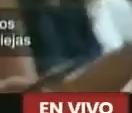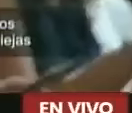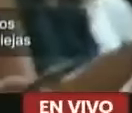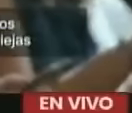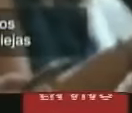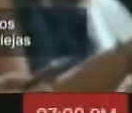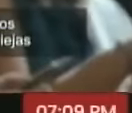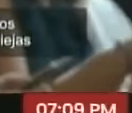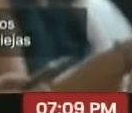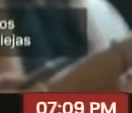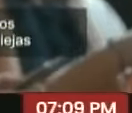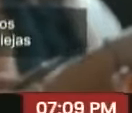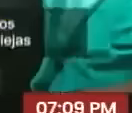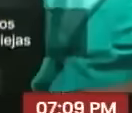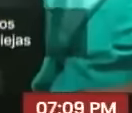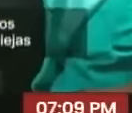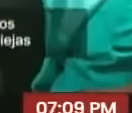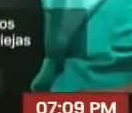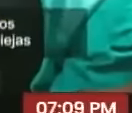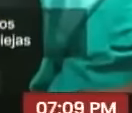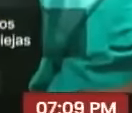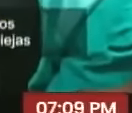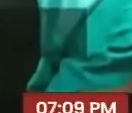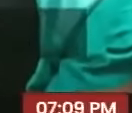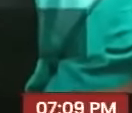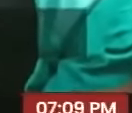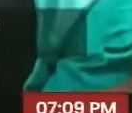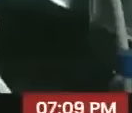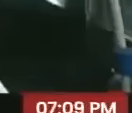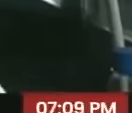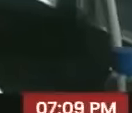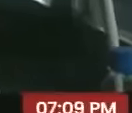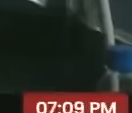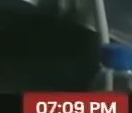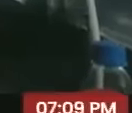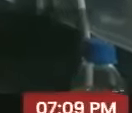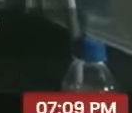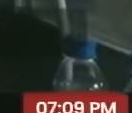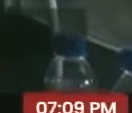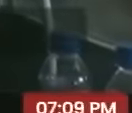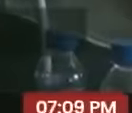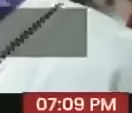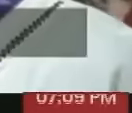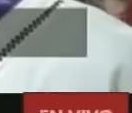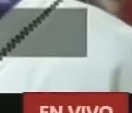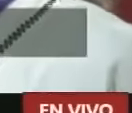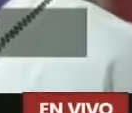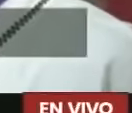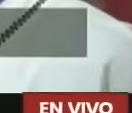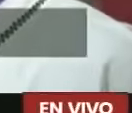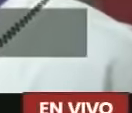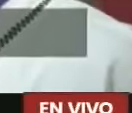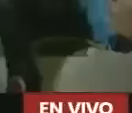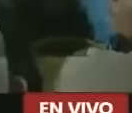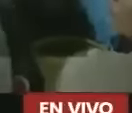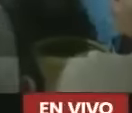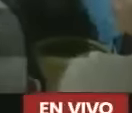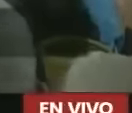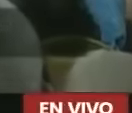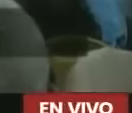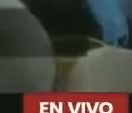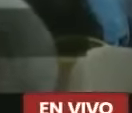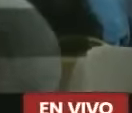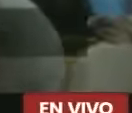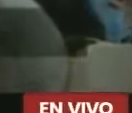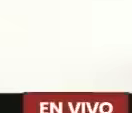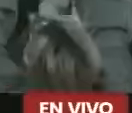quedamos con el viejo discurso con las viejas consignas con las viejas formas de hacer política nos pasarán por encima y nos harán polvo cósmico